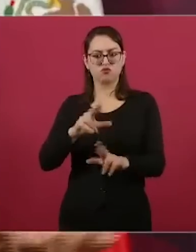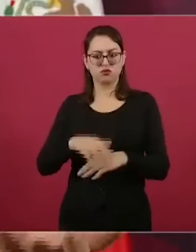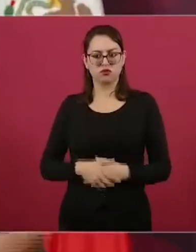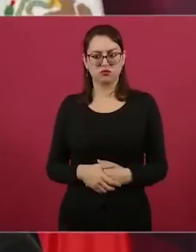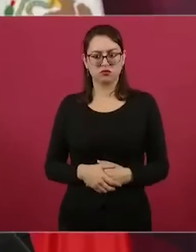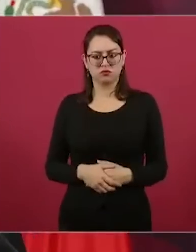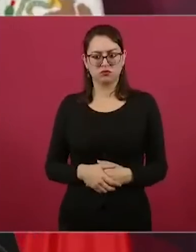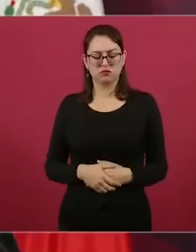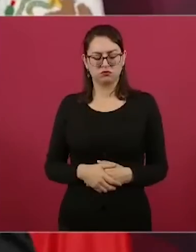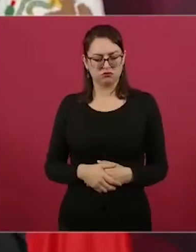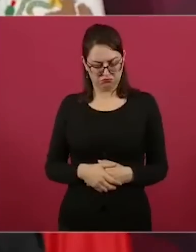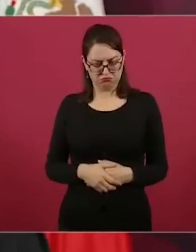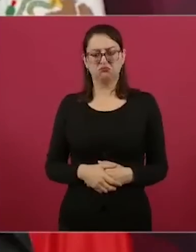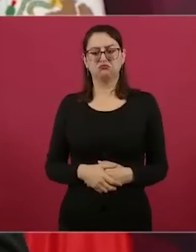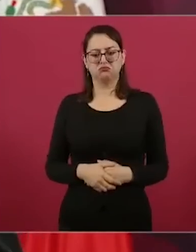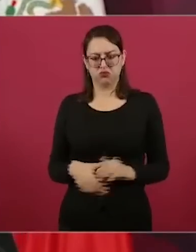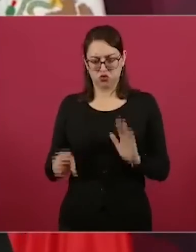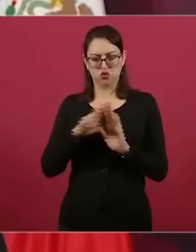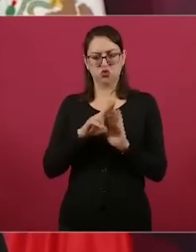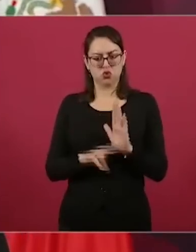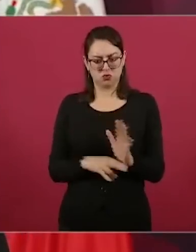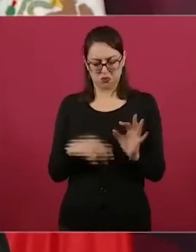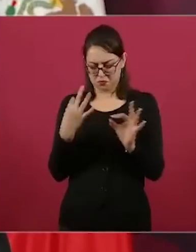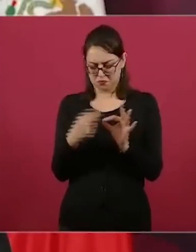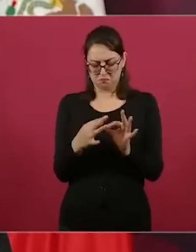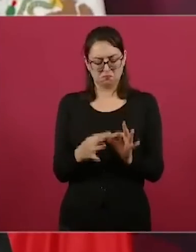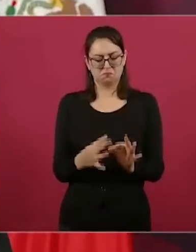Sí, y las cumplimos todas.